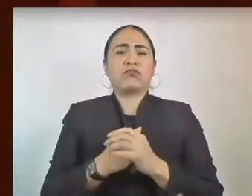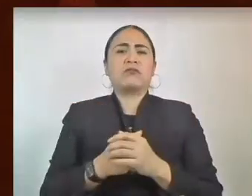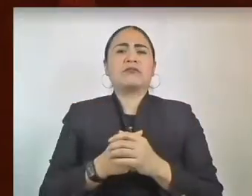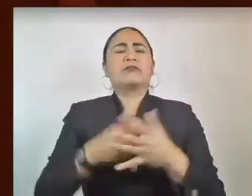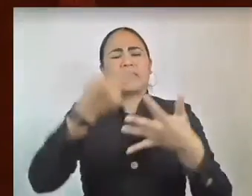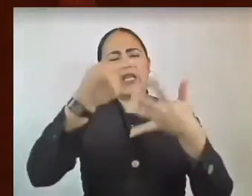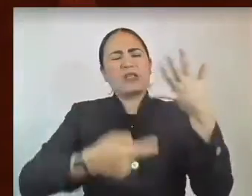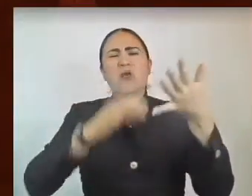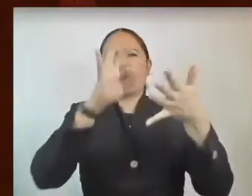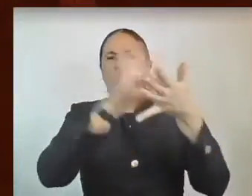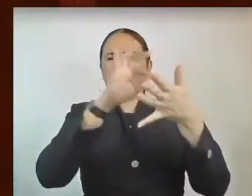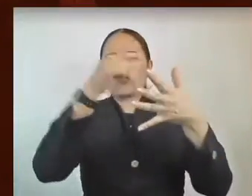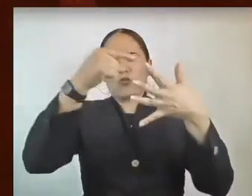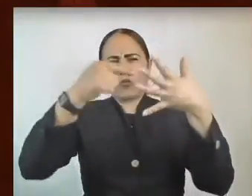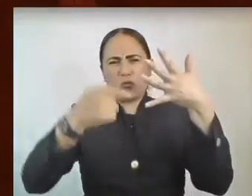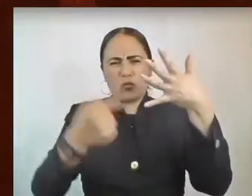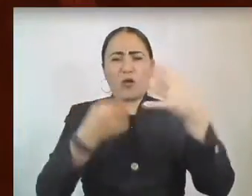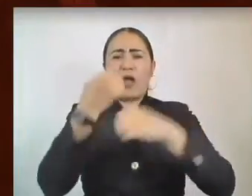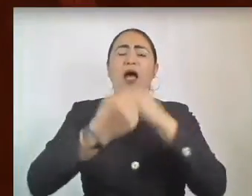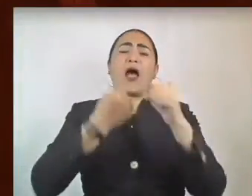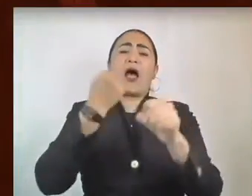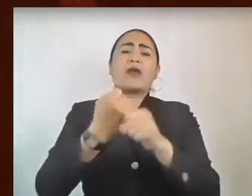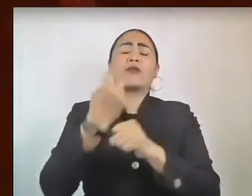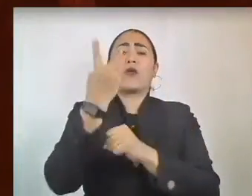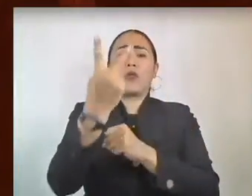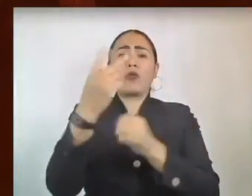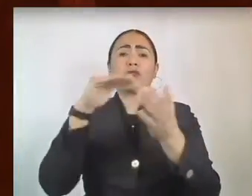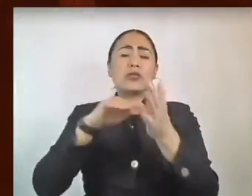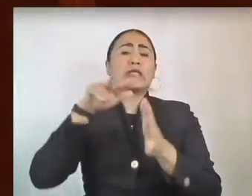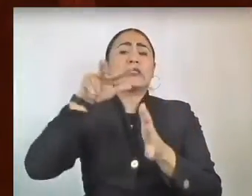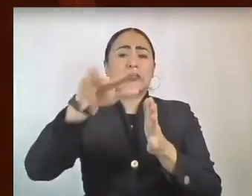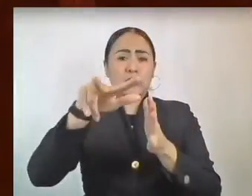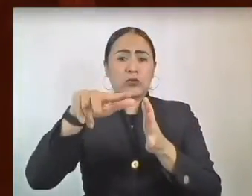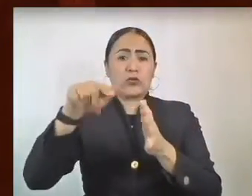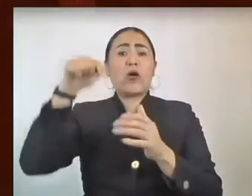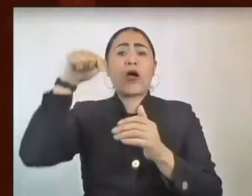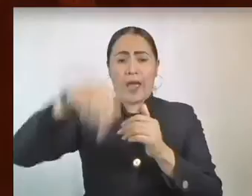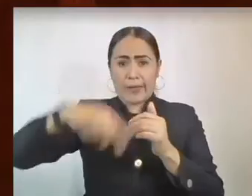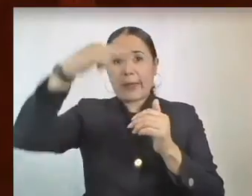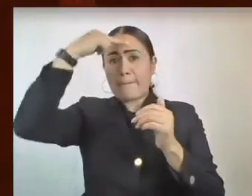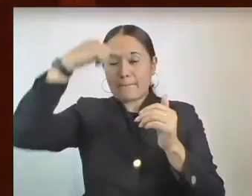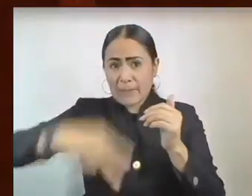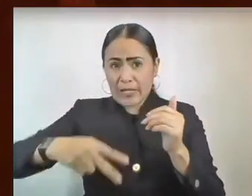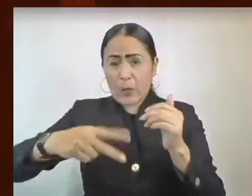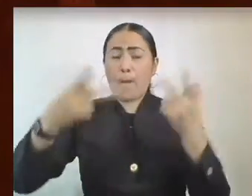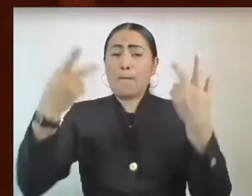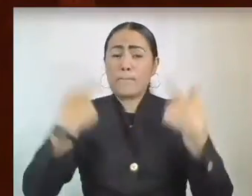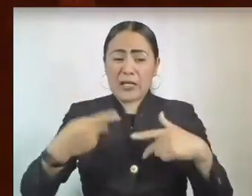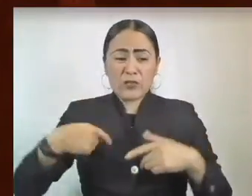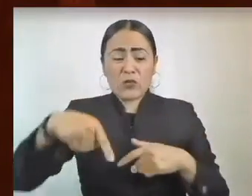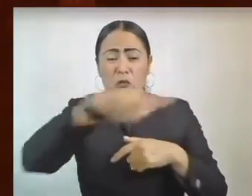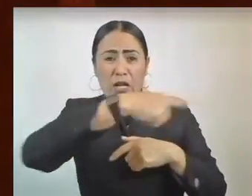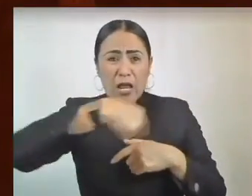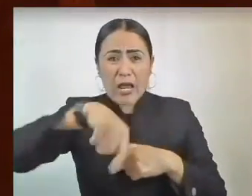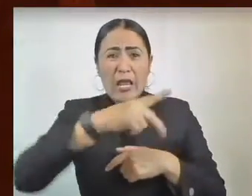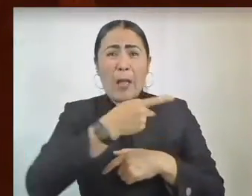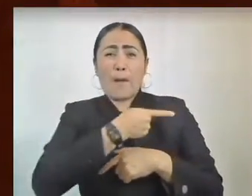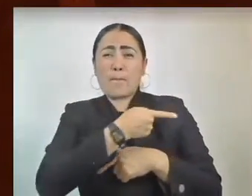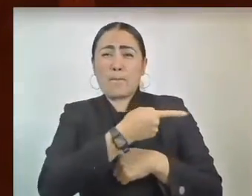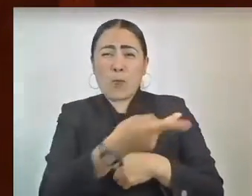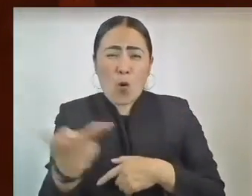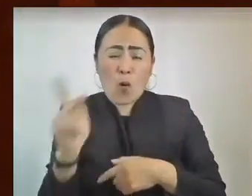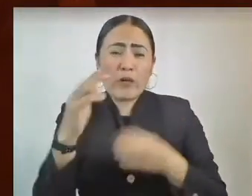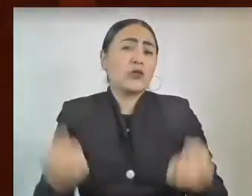en 2018 se determinó que en México la población en situación de pobreza era de 52